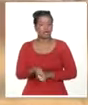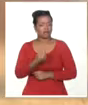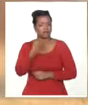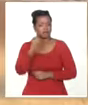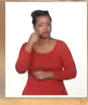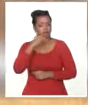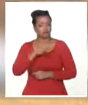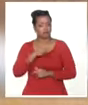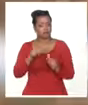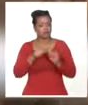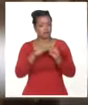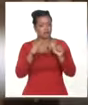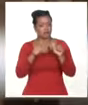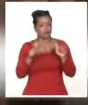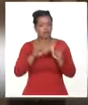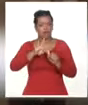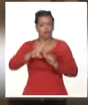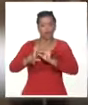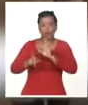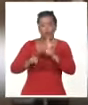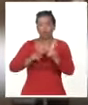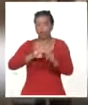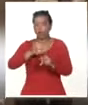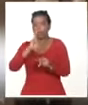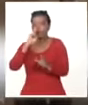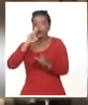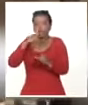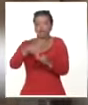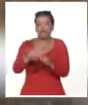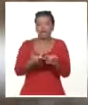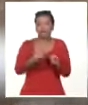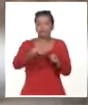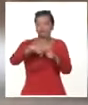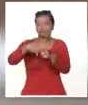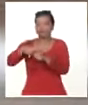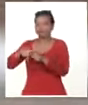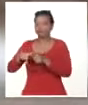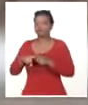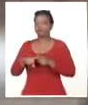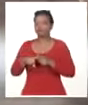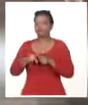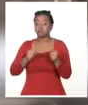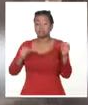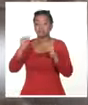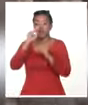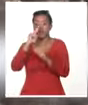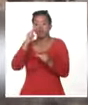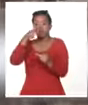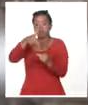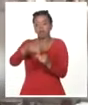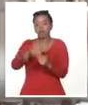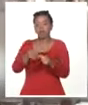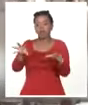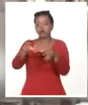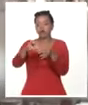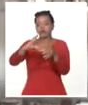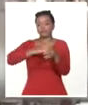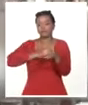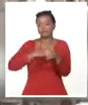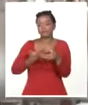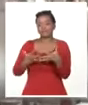saqueo y contrabando de las riquezas naturales de Siria, en particular el petróleo por parte de fuerzas de ocupación